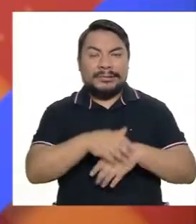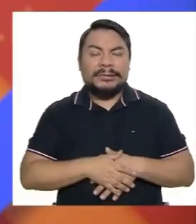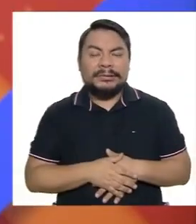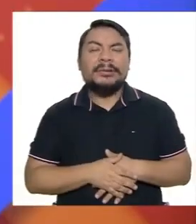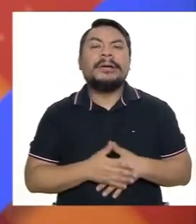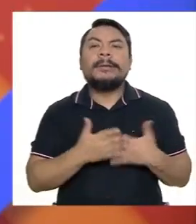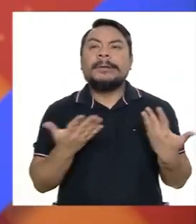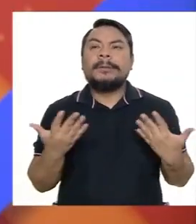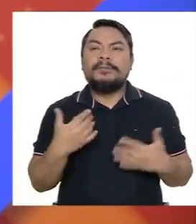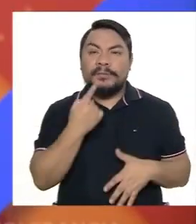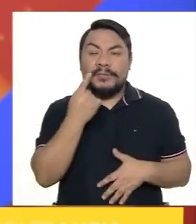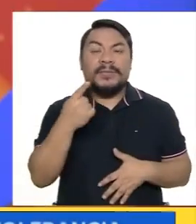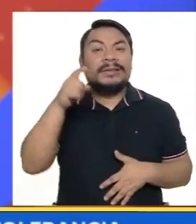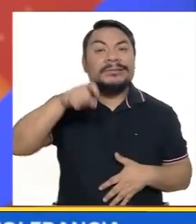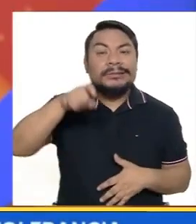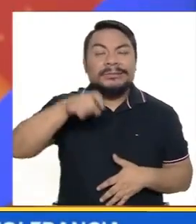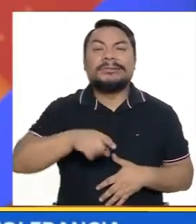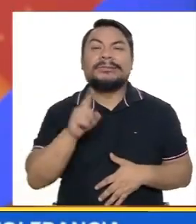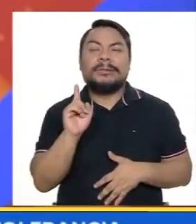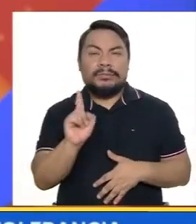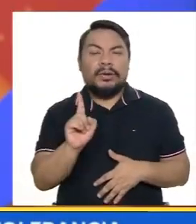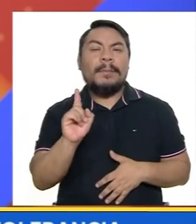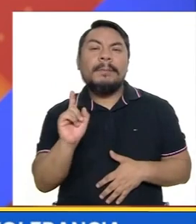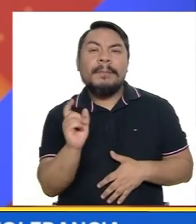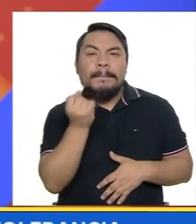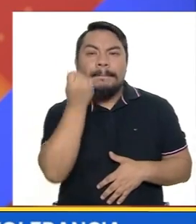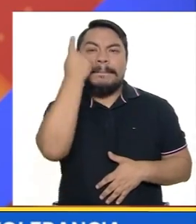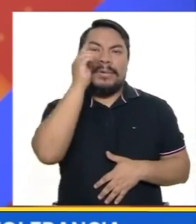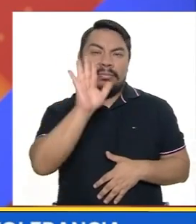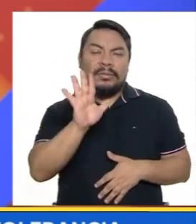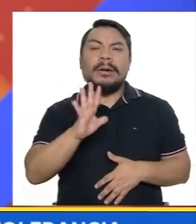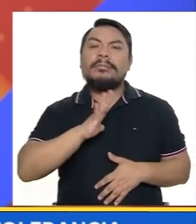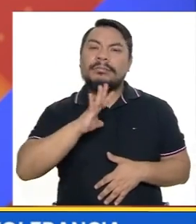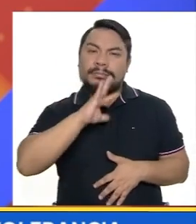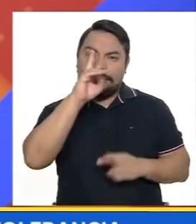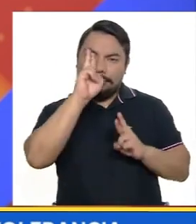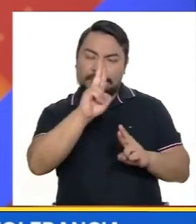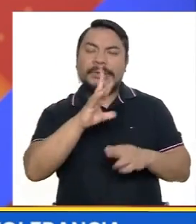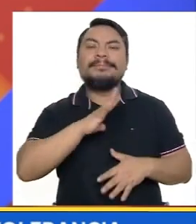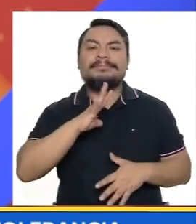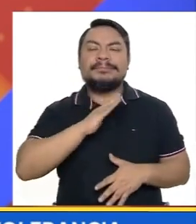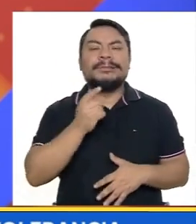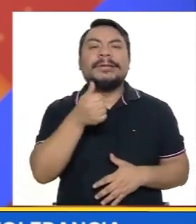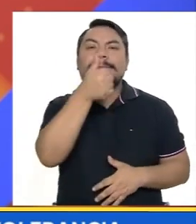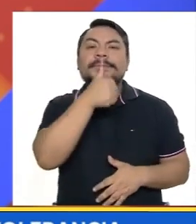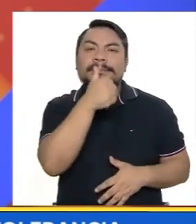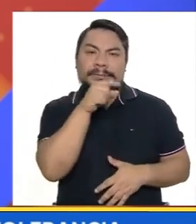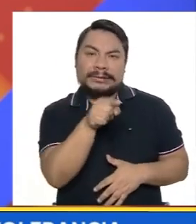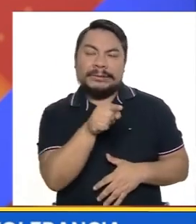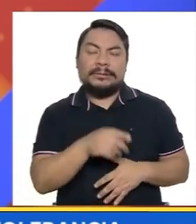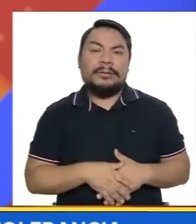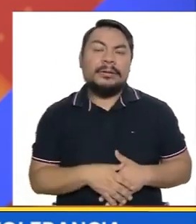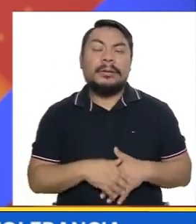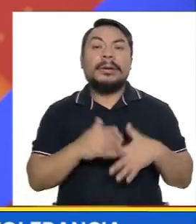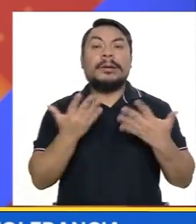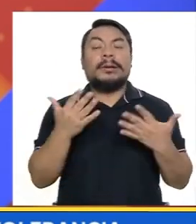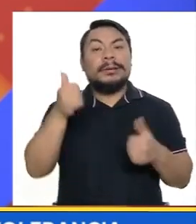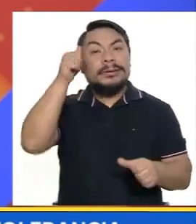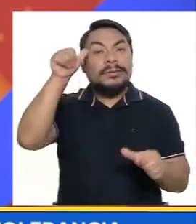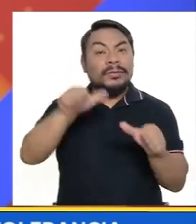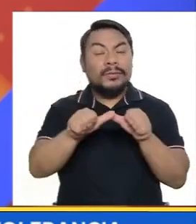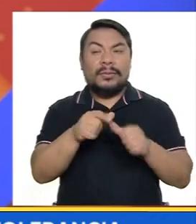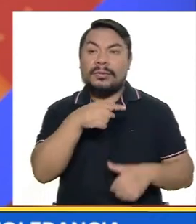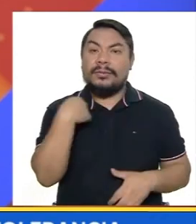general lo que necesitamos primero es un alto grado de comprensión y tolerancia. Recordar para nosotros que